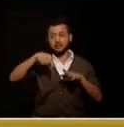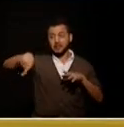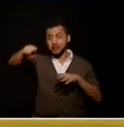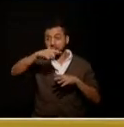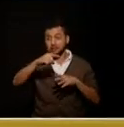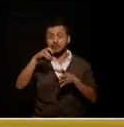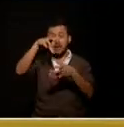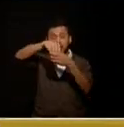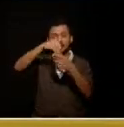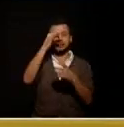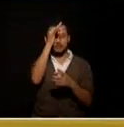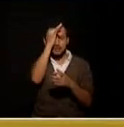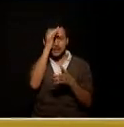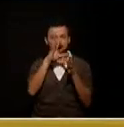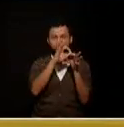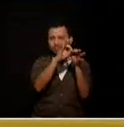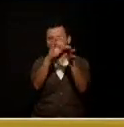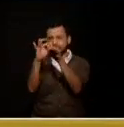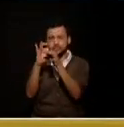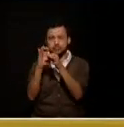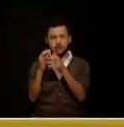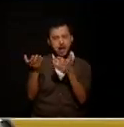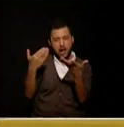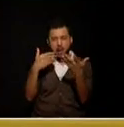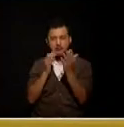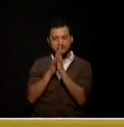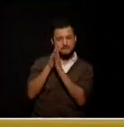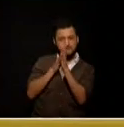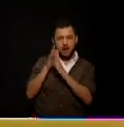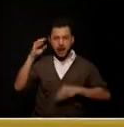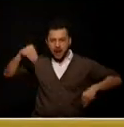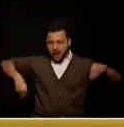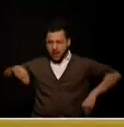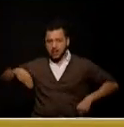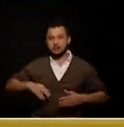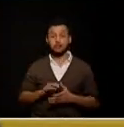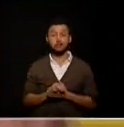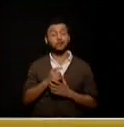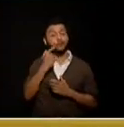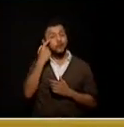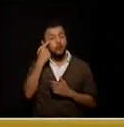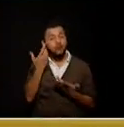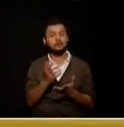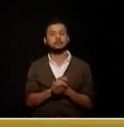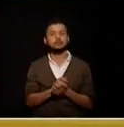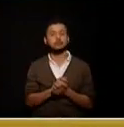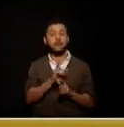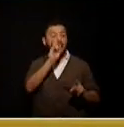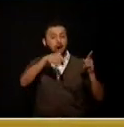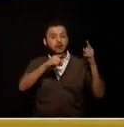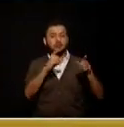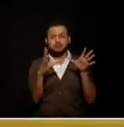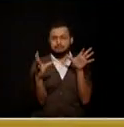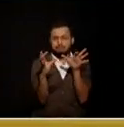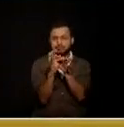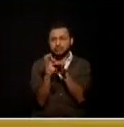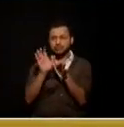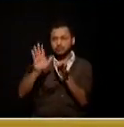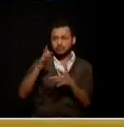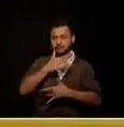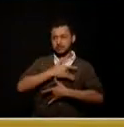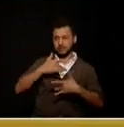empresas de salud tienen intereses en el sistema que se ha montado para esquilmarnos la salud y arrebatarlo